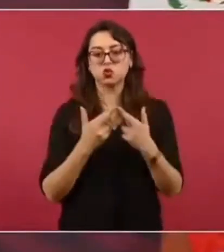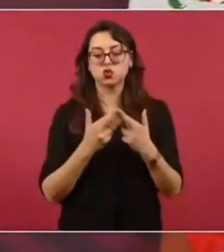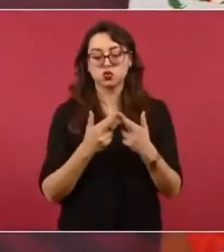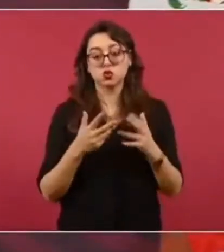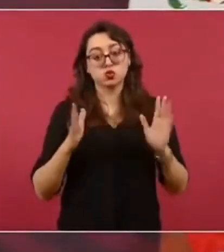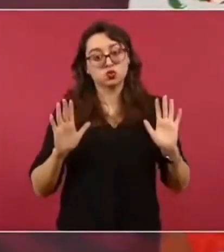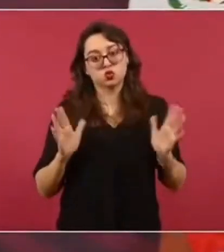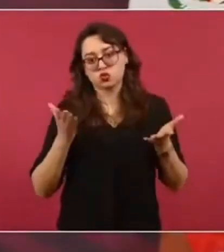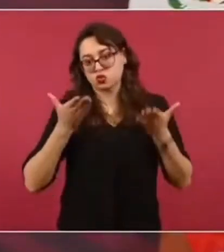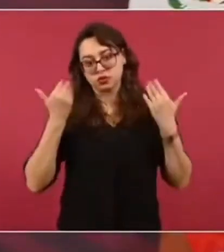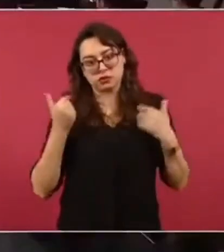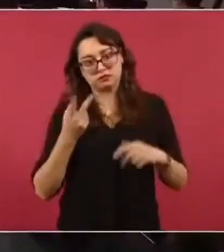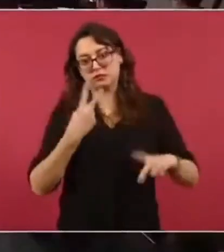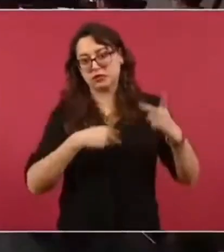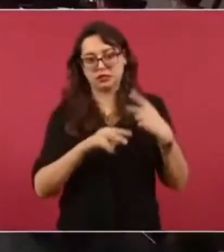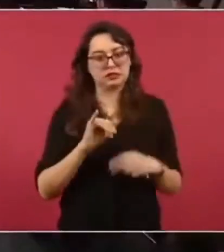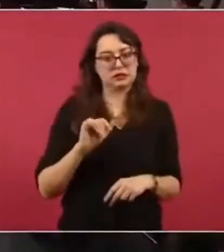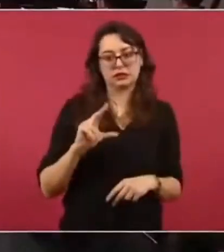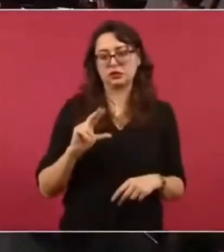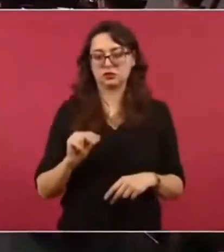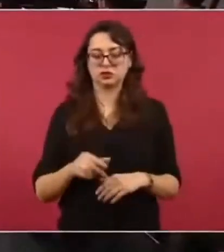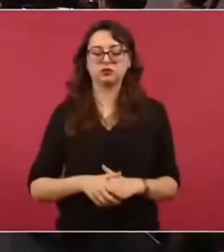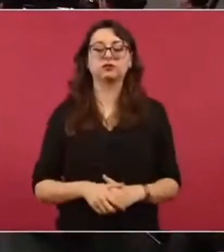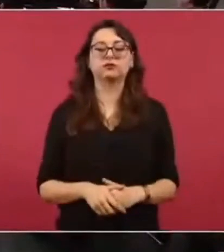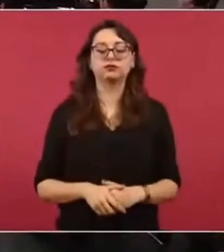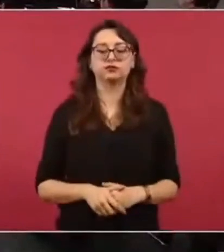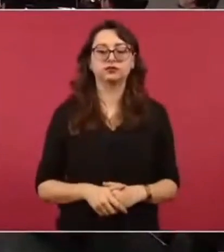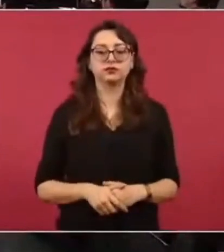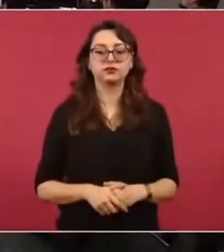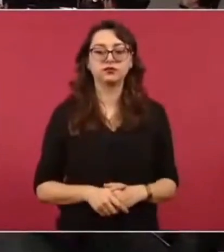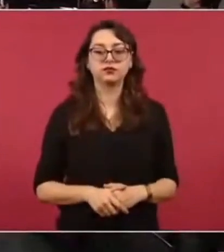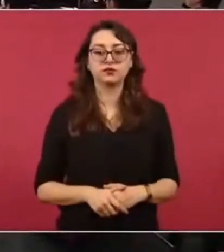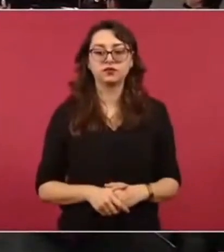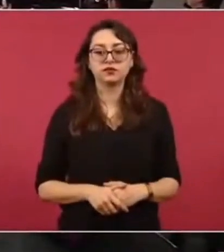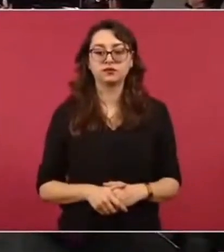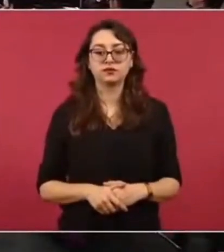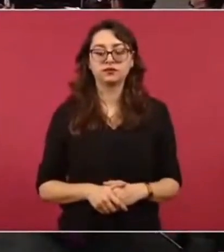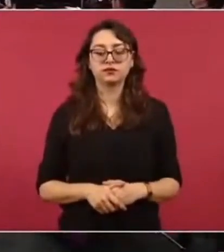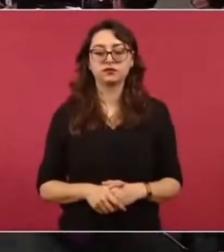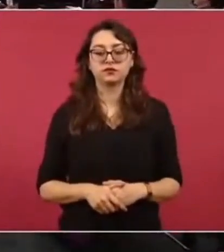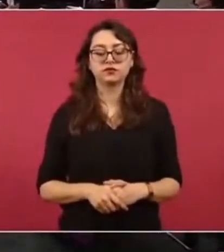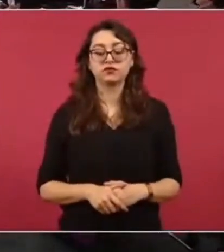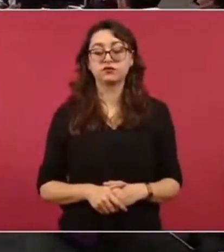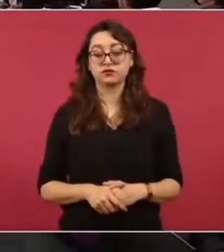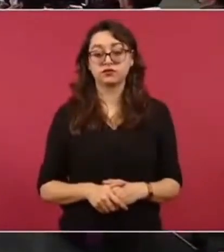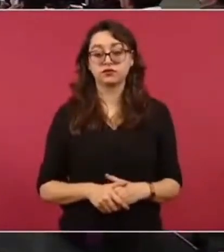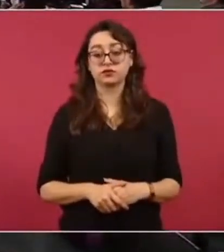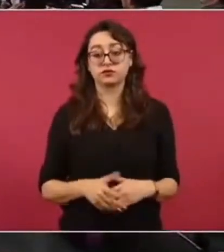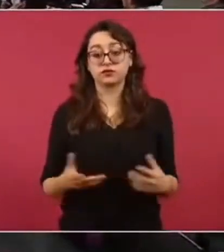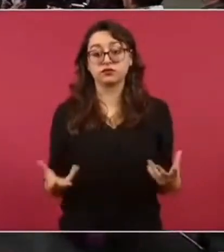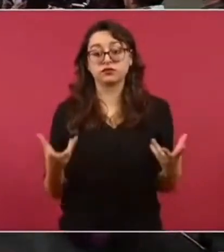sé si vaya a asistir. ¿Dónde van ir a los médicos, presidente? Pues me voy con los médicos.